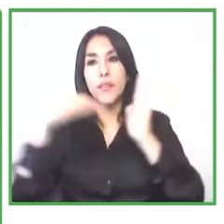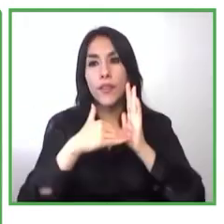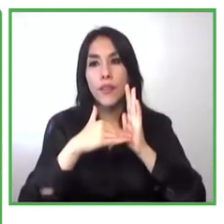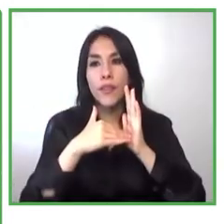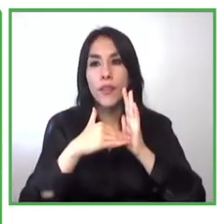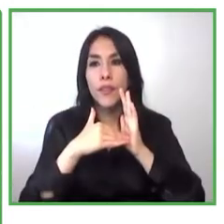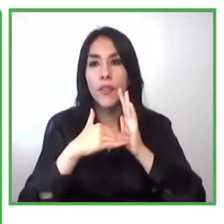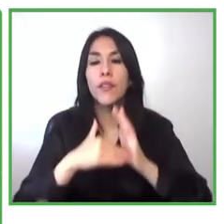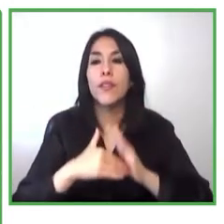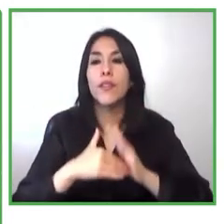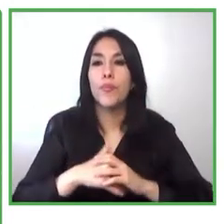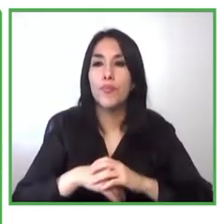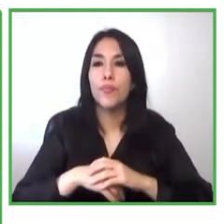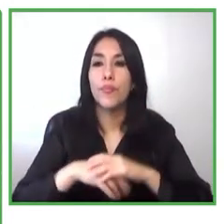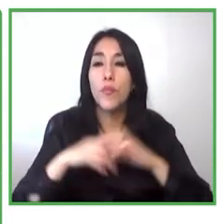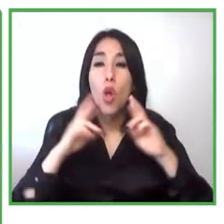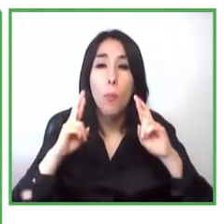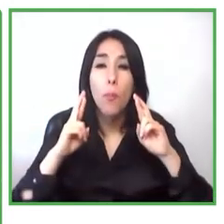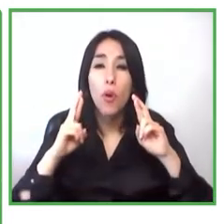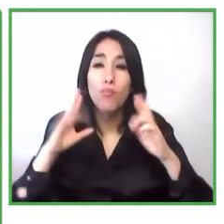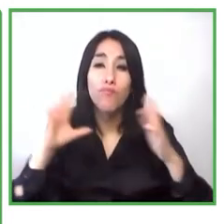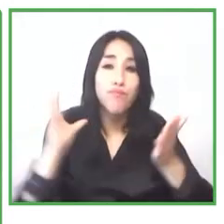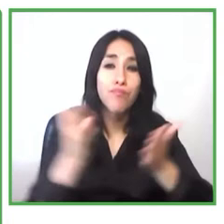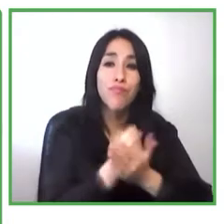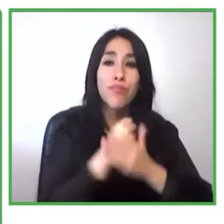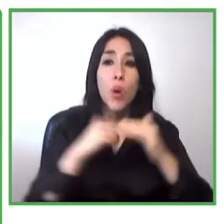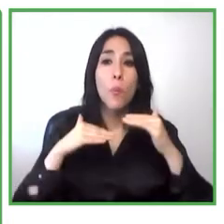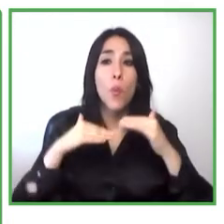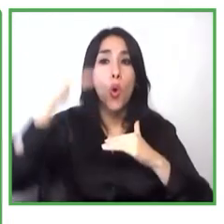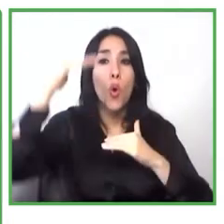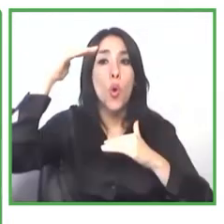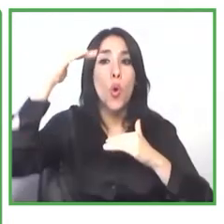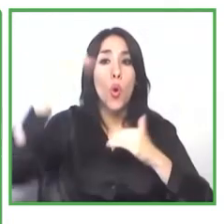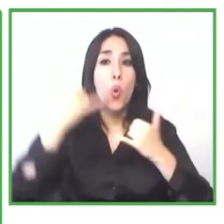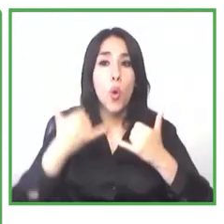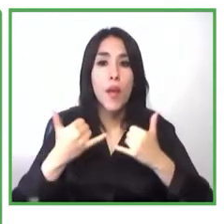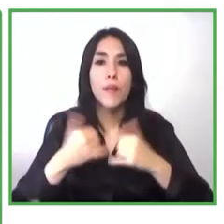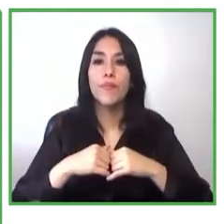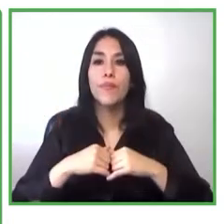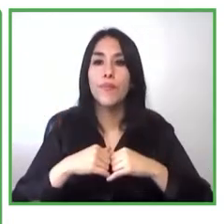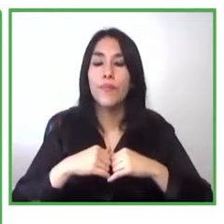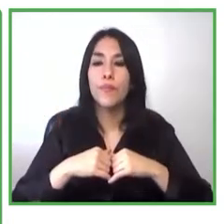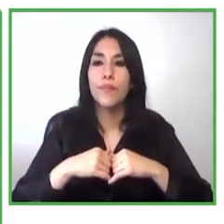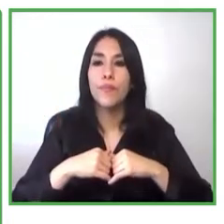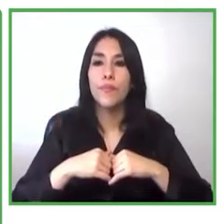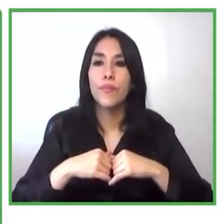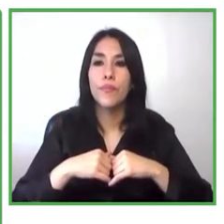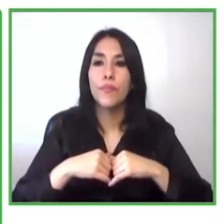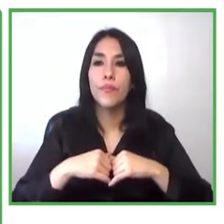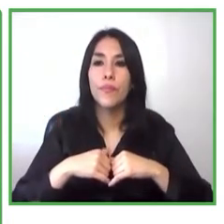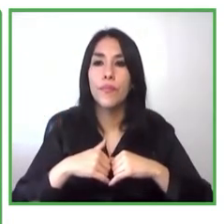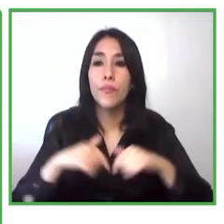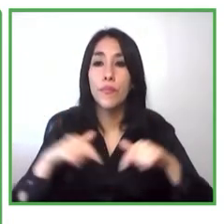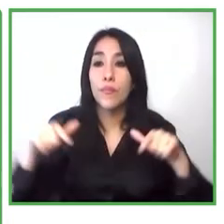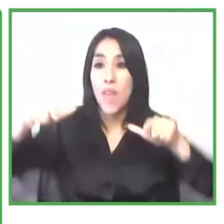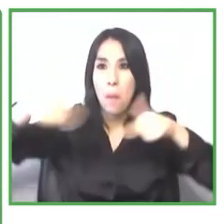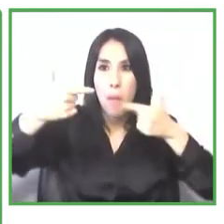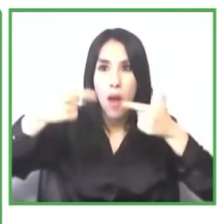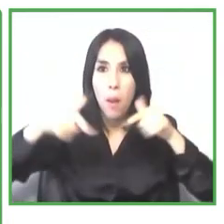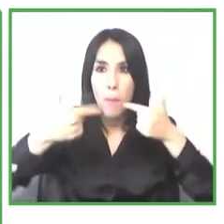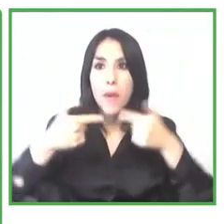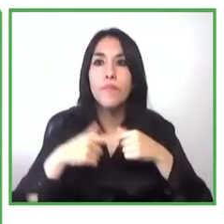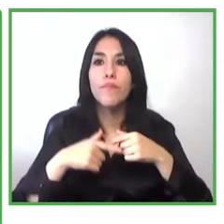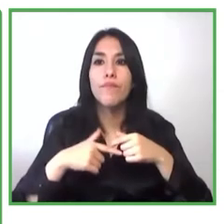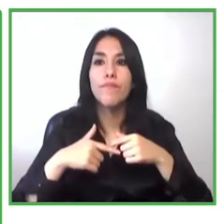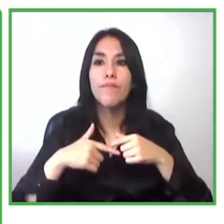ahora con el lanzamiento de Caliwap Face to Face es una red de personas pequeñas que ve